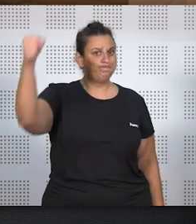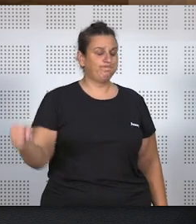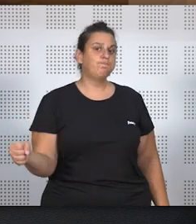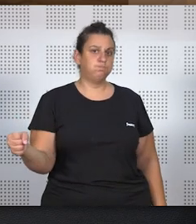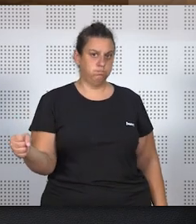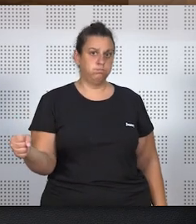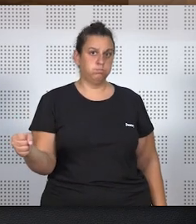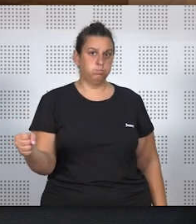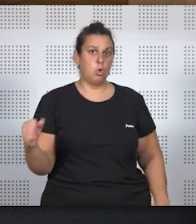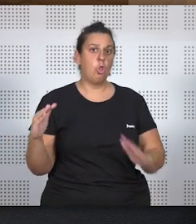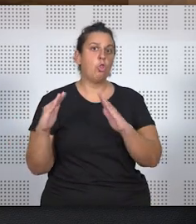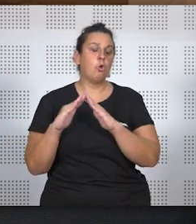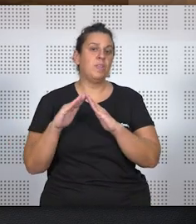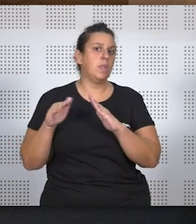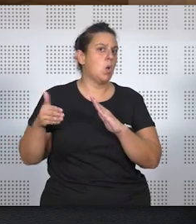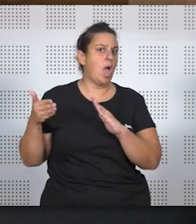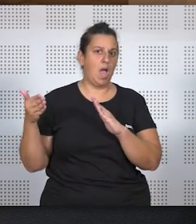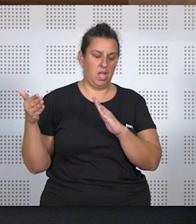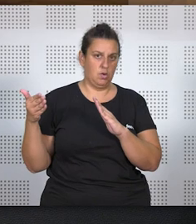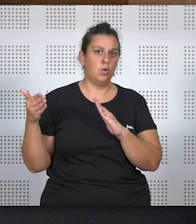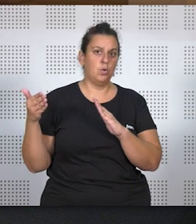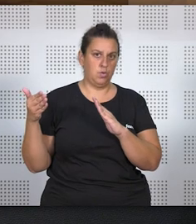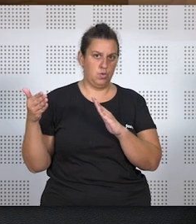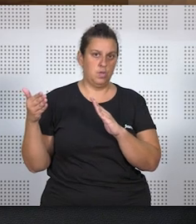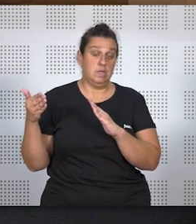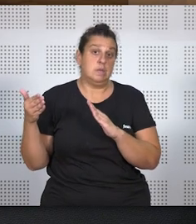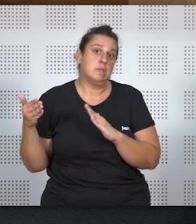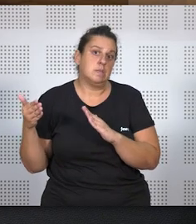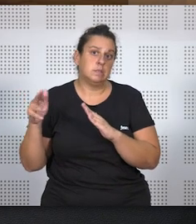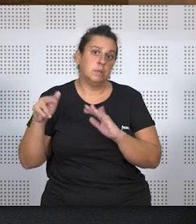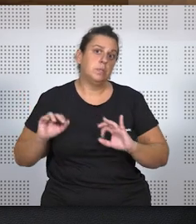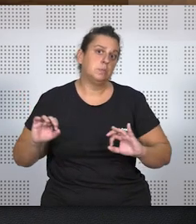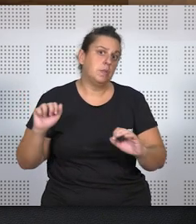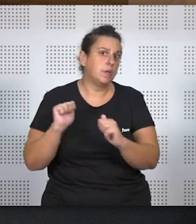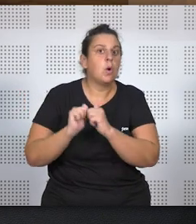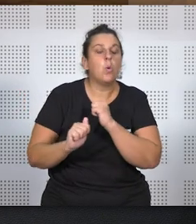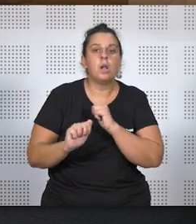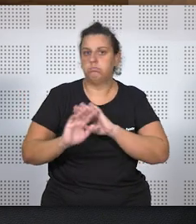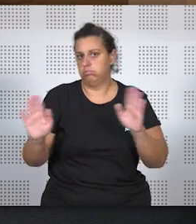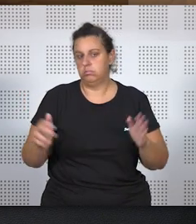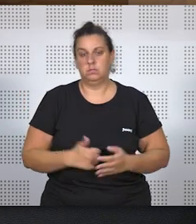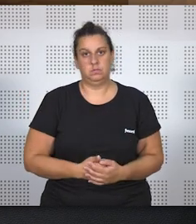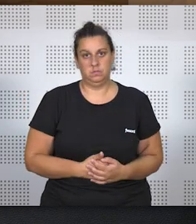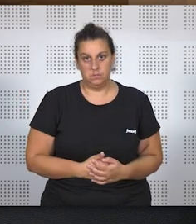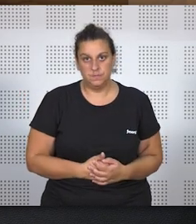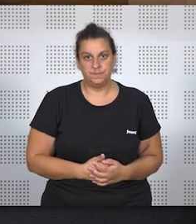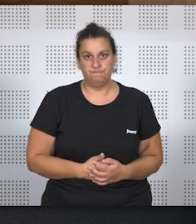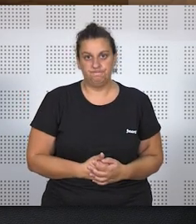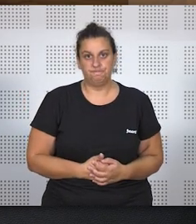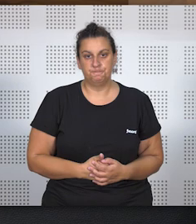tiene que ser depositada en un domicilio ajeno, que también especifica cuál puede ser y tal y cual.